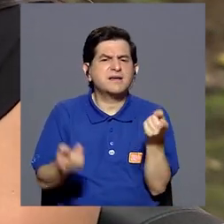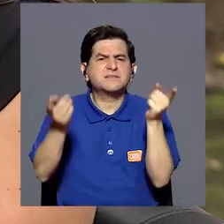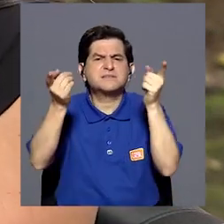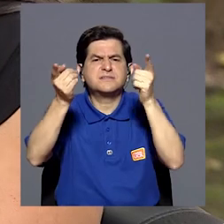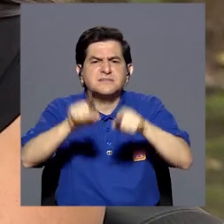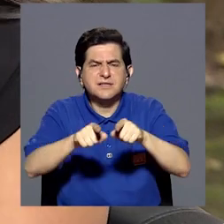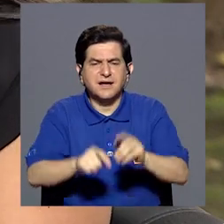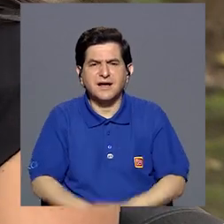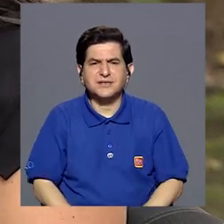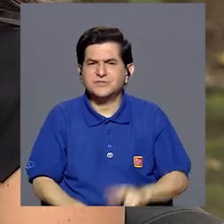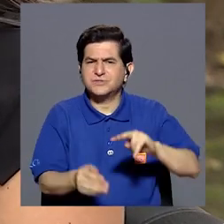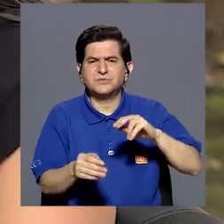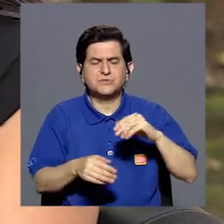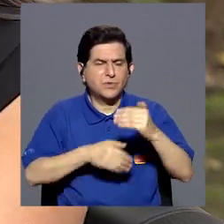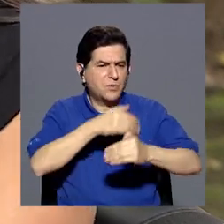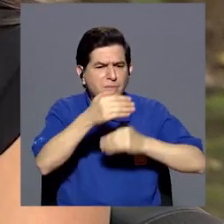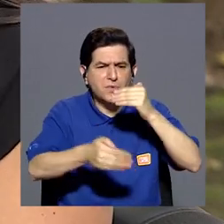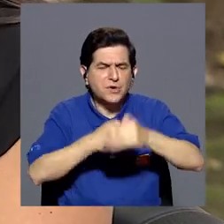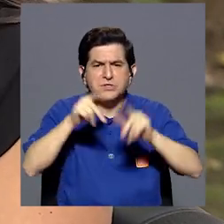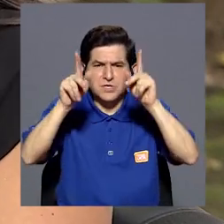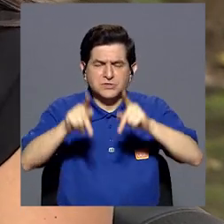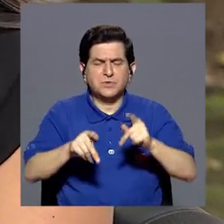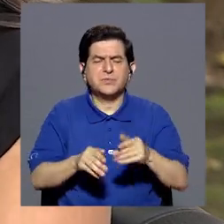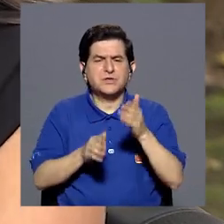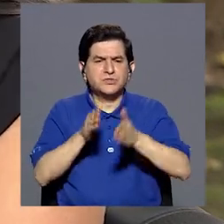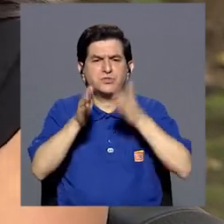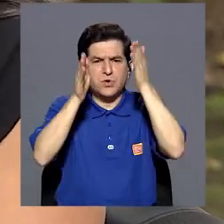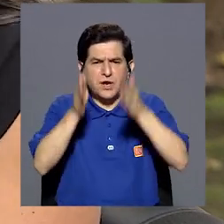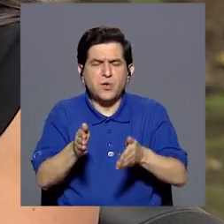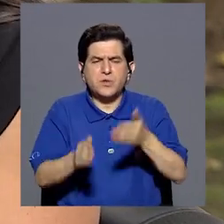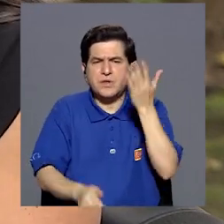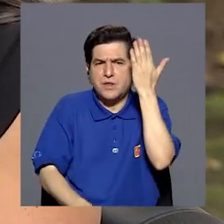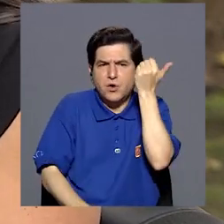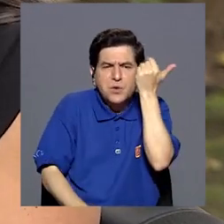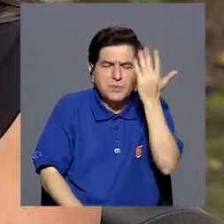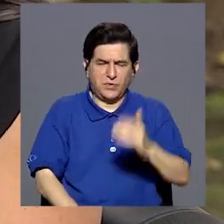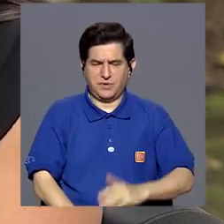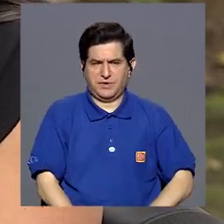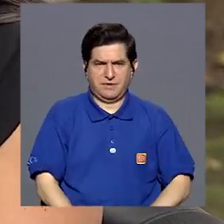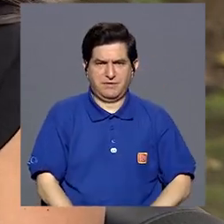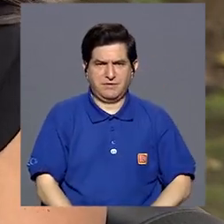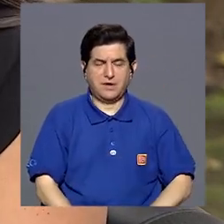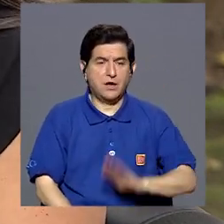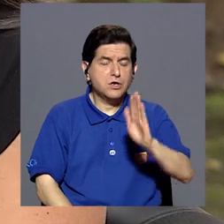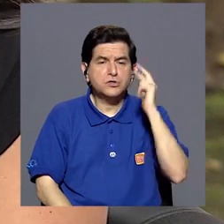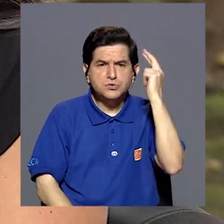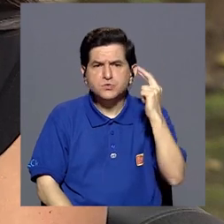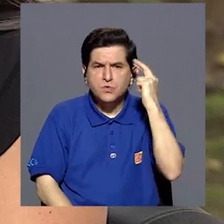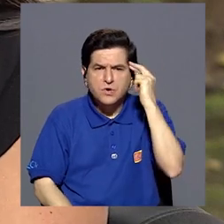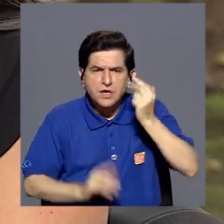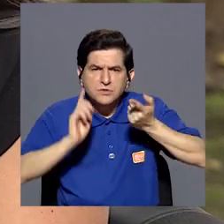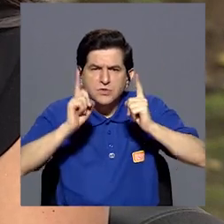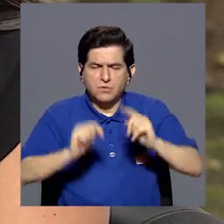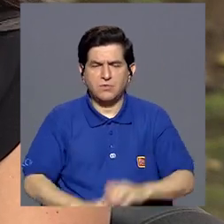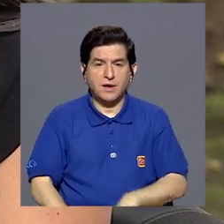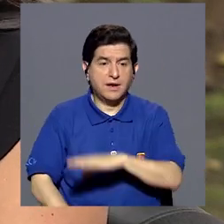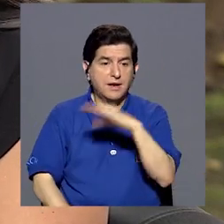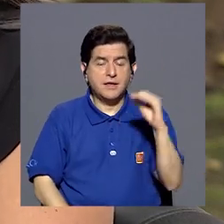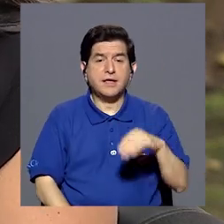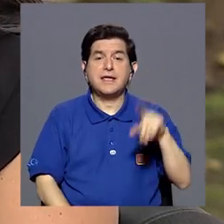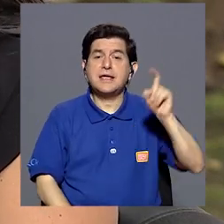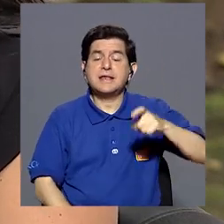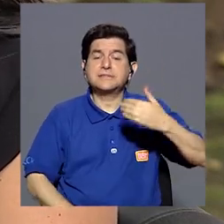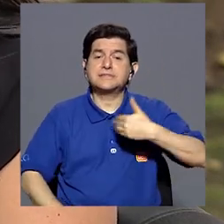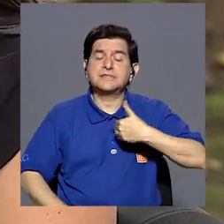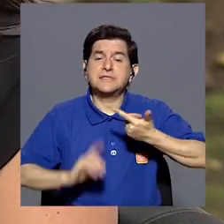llevó a esa persona a ser cuidadora, por qué lo hace, cuál es su motivación y cuáles